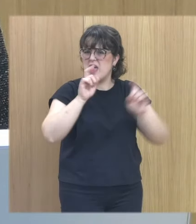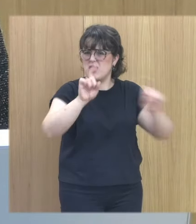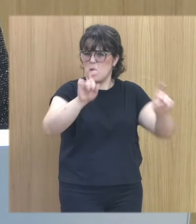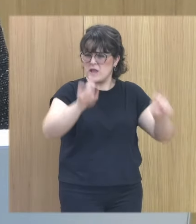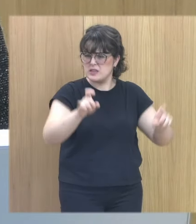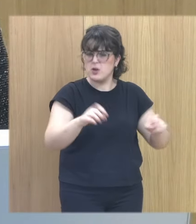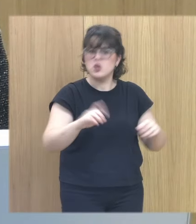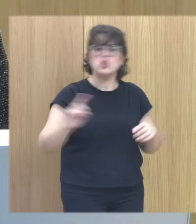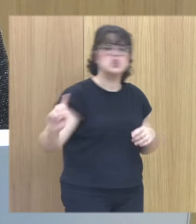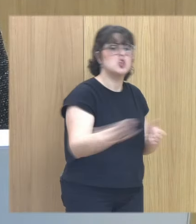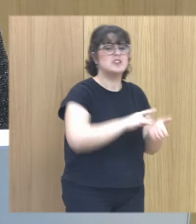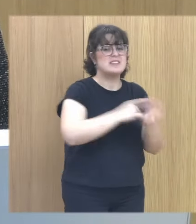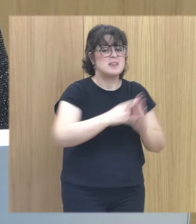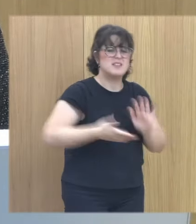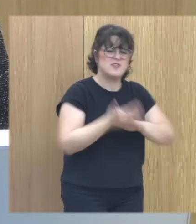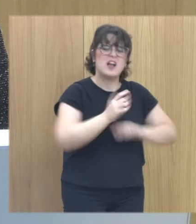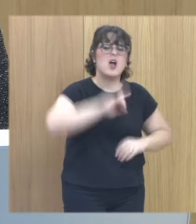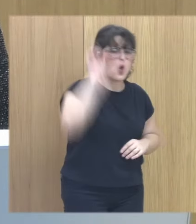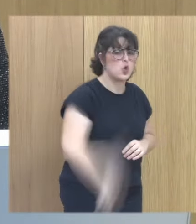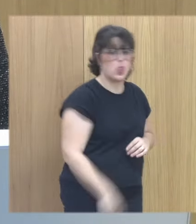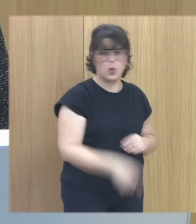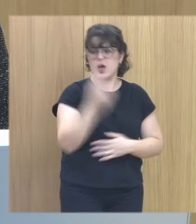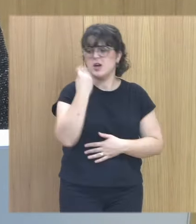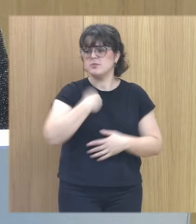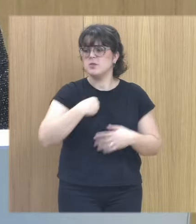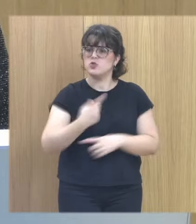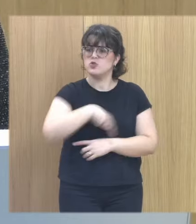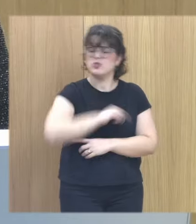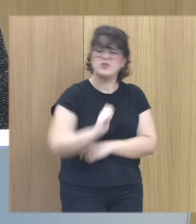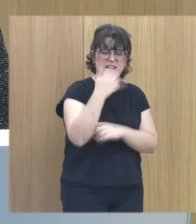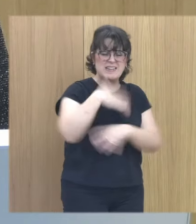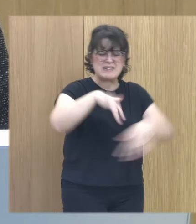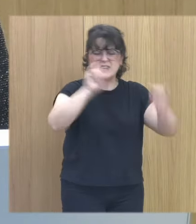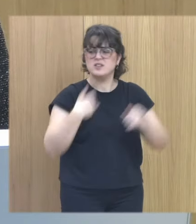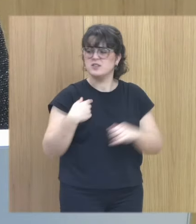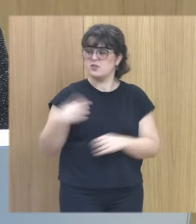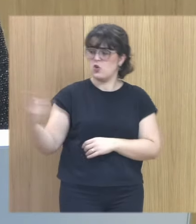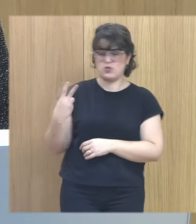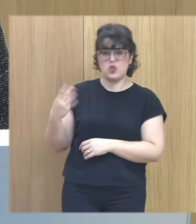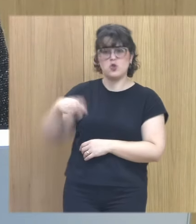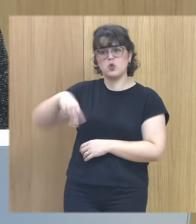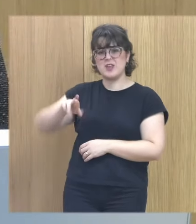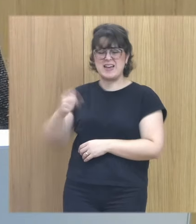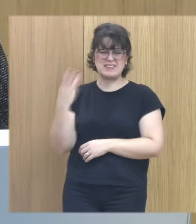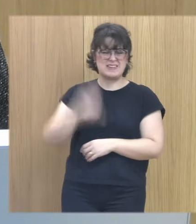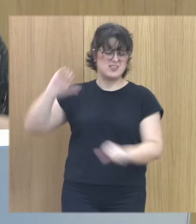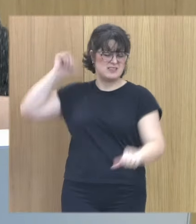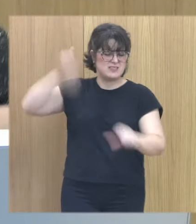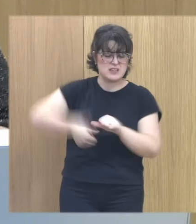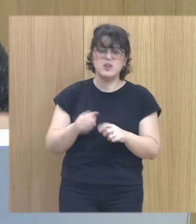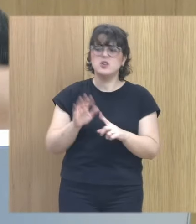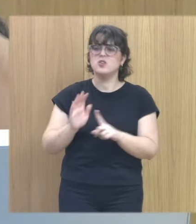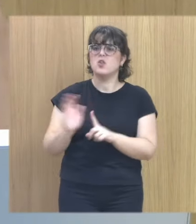digo todo el sistema me refiero a todo el sistema no hemos conseguido yo llevo 30 años como decía Nuria trabajando en esto hemos conseguido cosas que